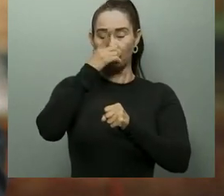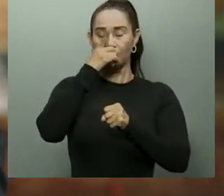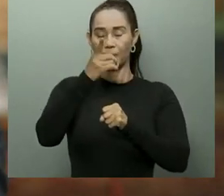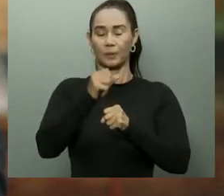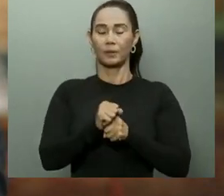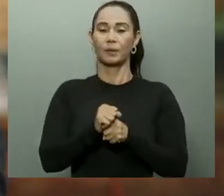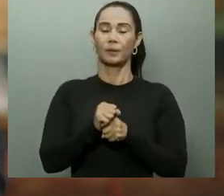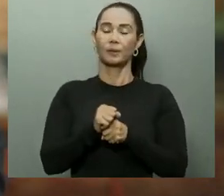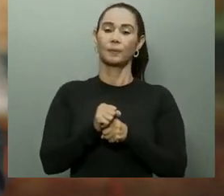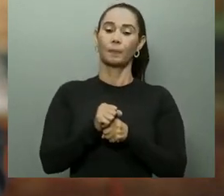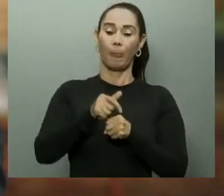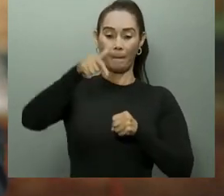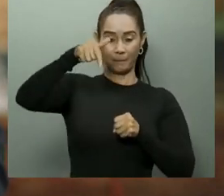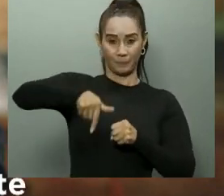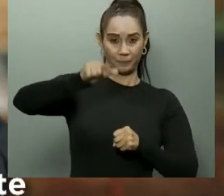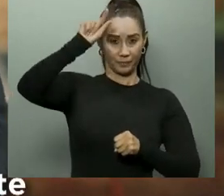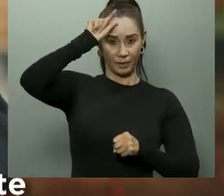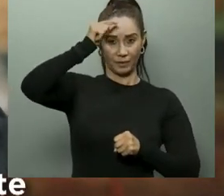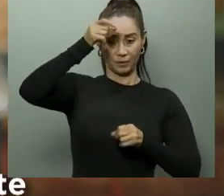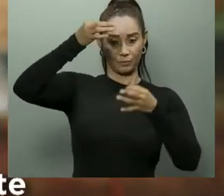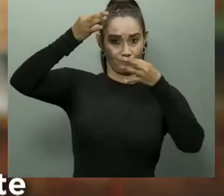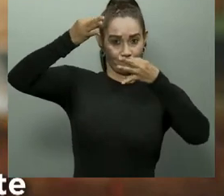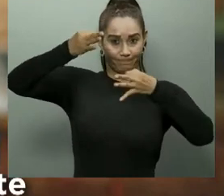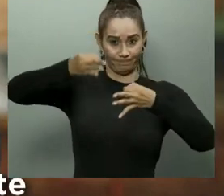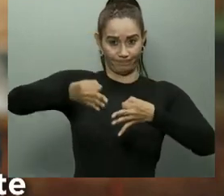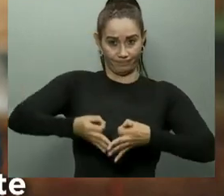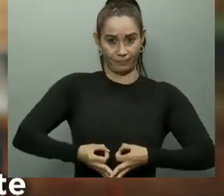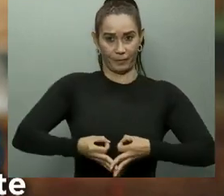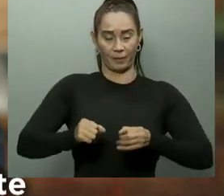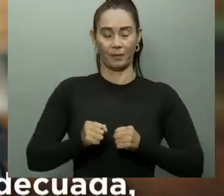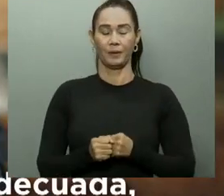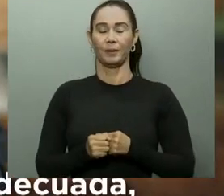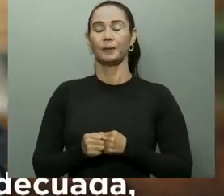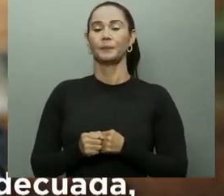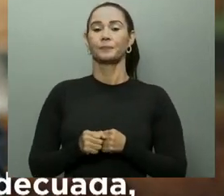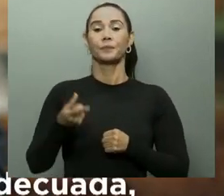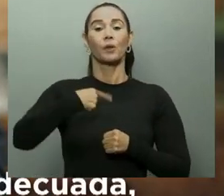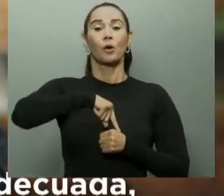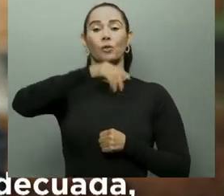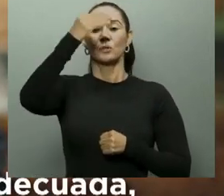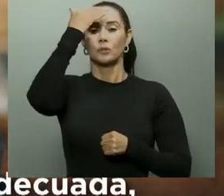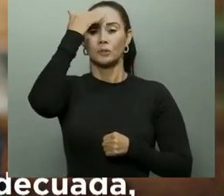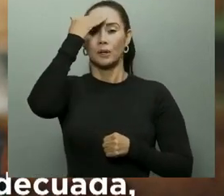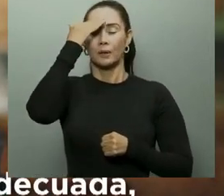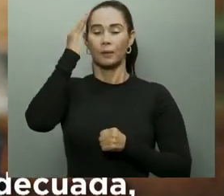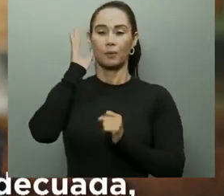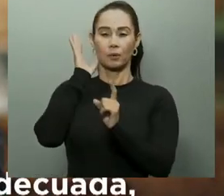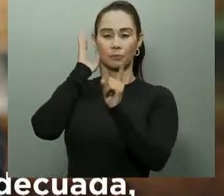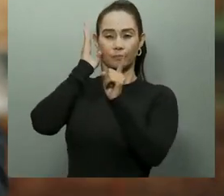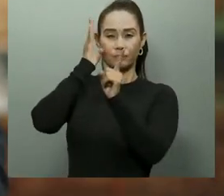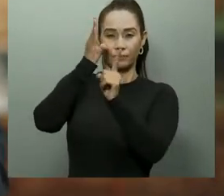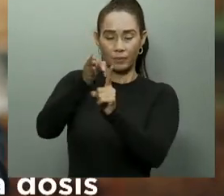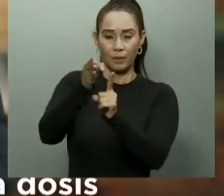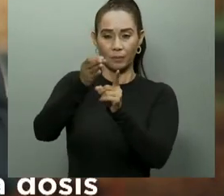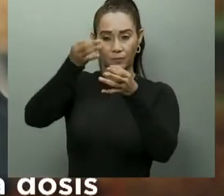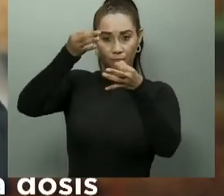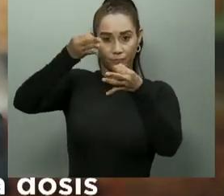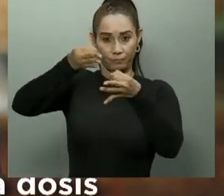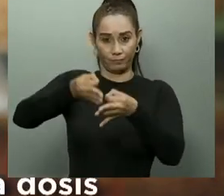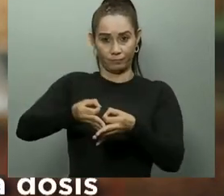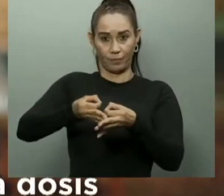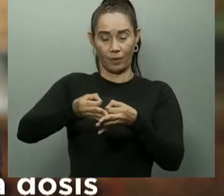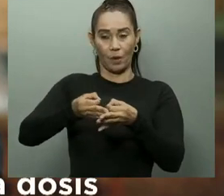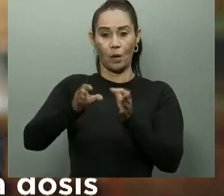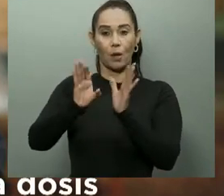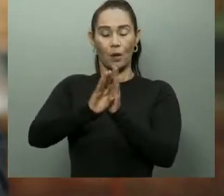Este gobierno es firme. No tememos remar contra corriente si sabemos que vamos en la dirección adecuada, como con la